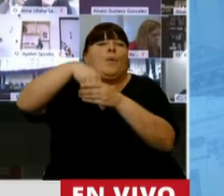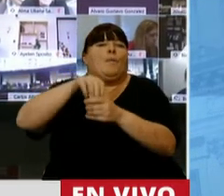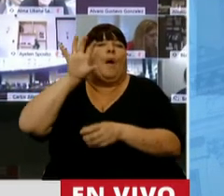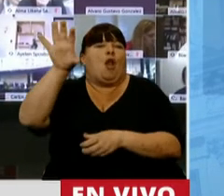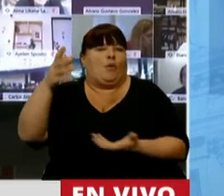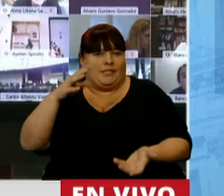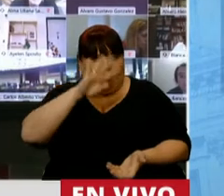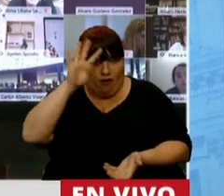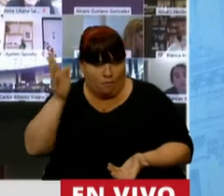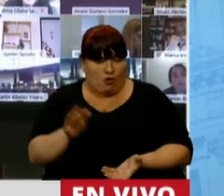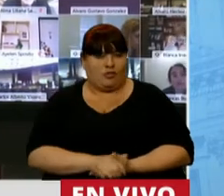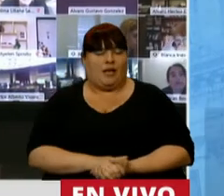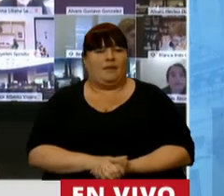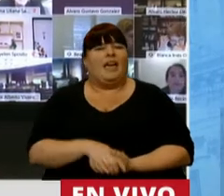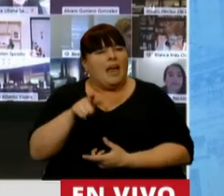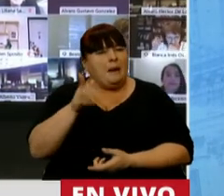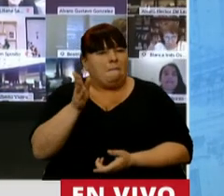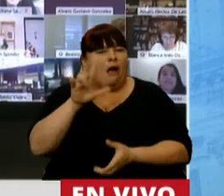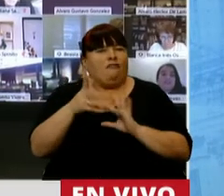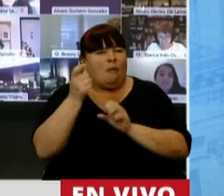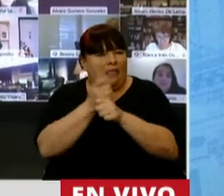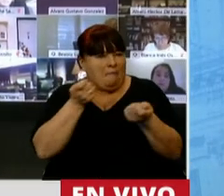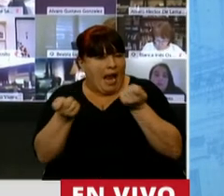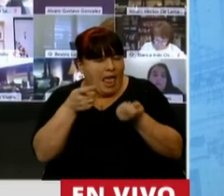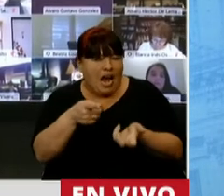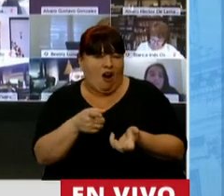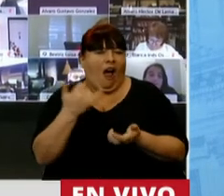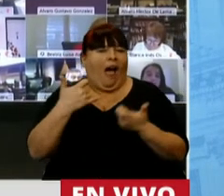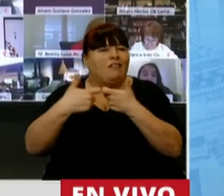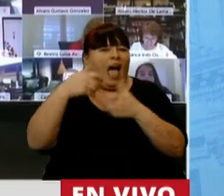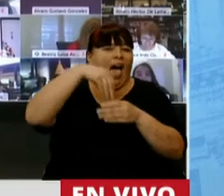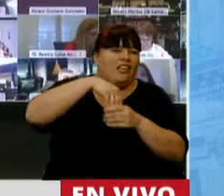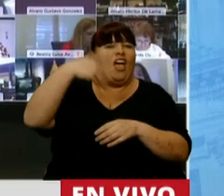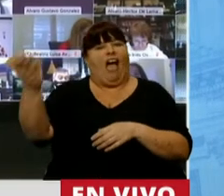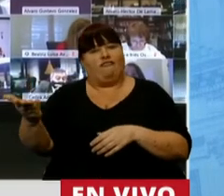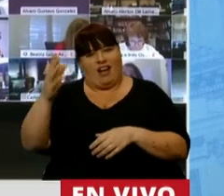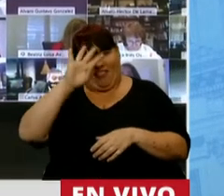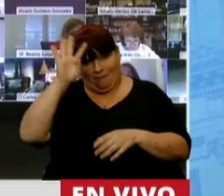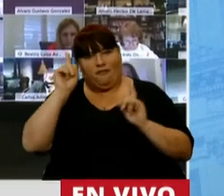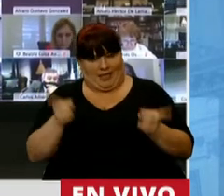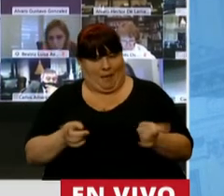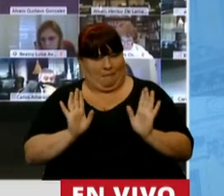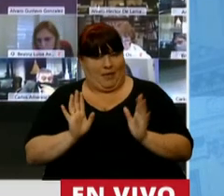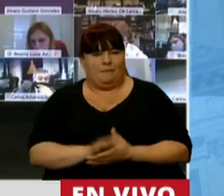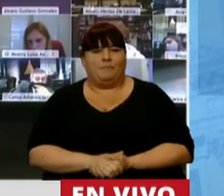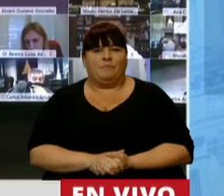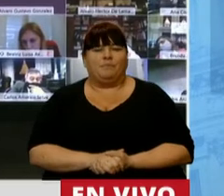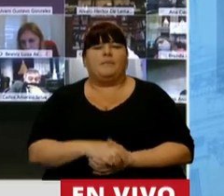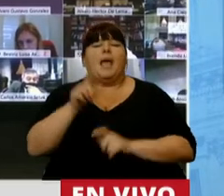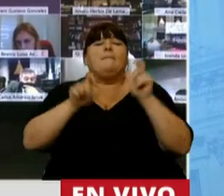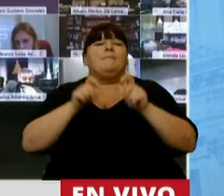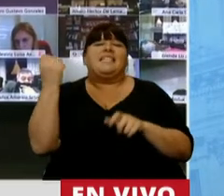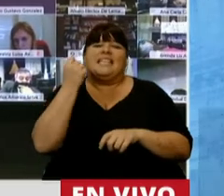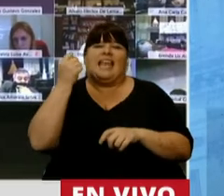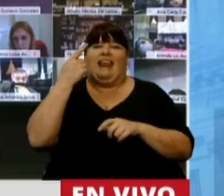provincia. Esta perversidad con la que operan, señor presidente, tiene sus cómplices adentro y afuera de la provincia. Adentro son personas que tienen